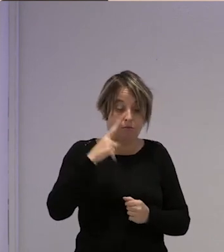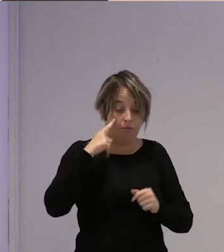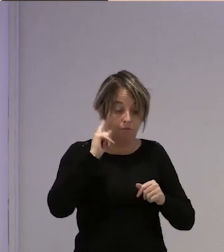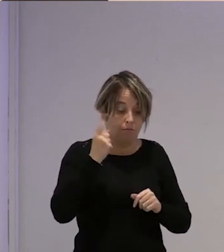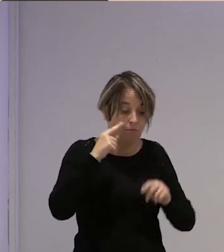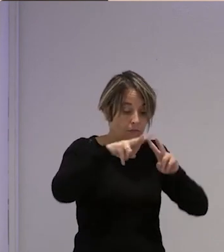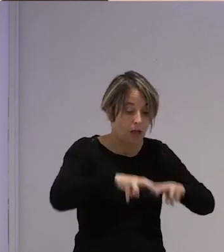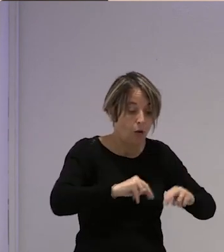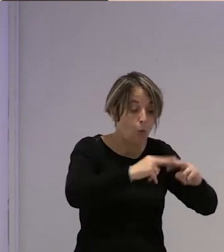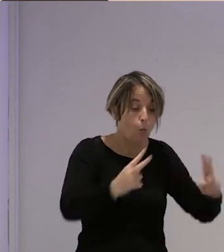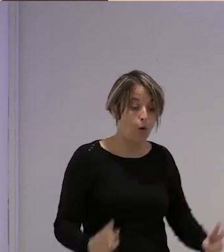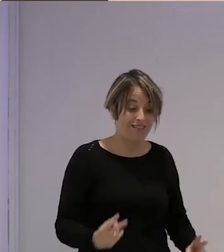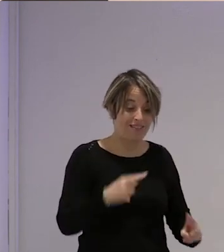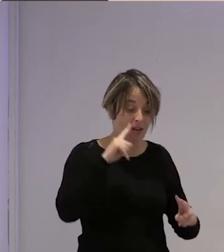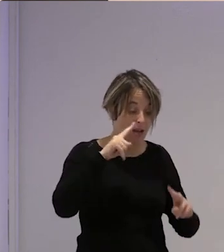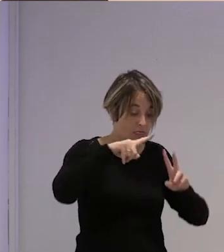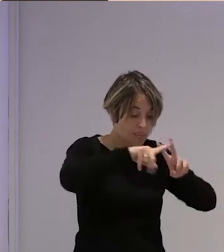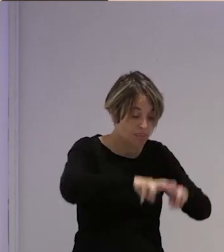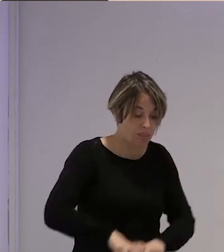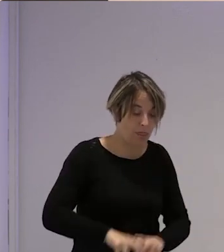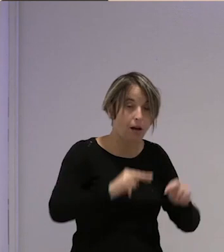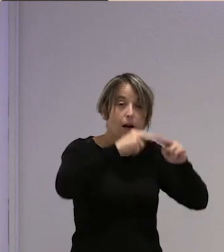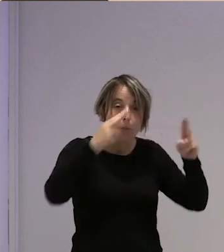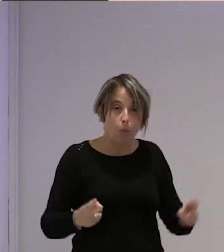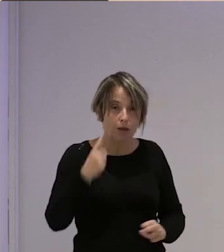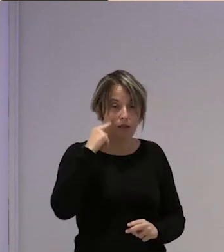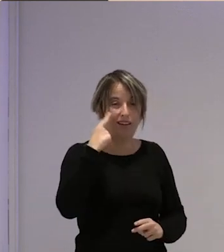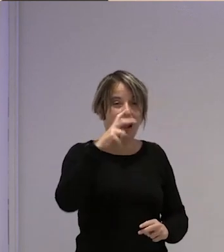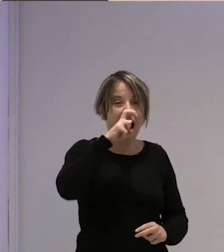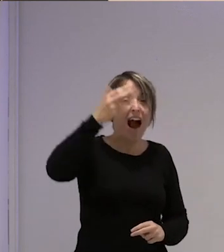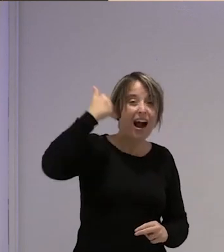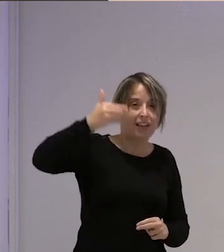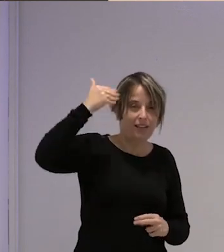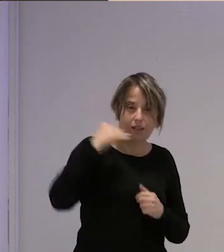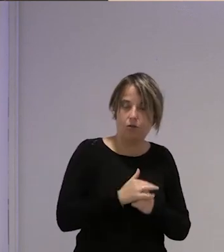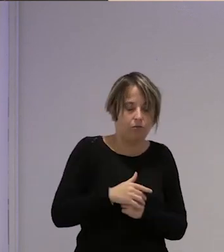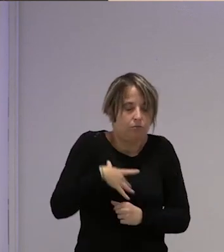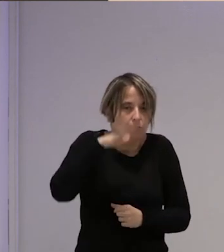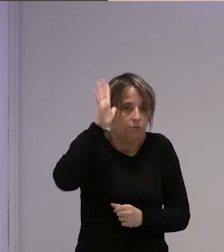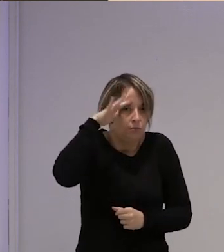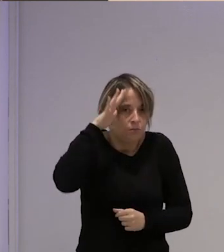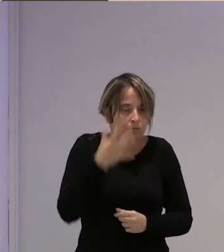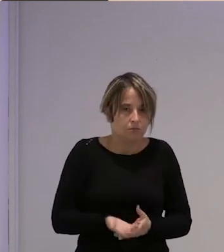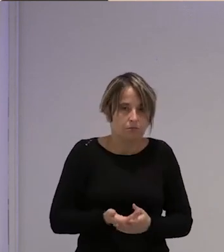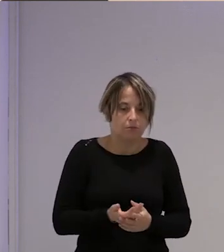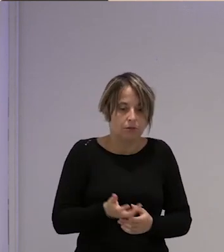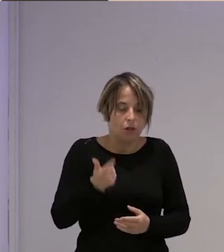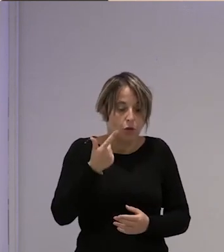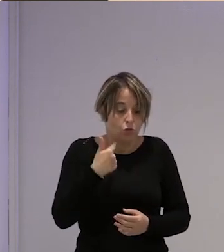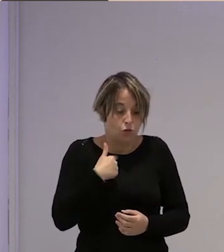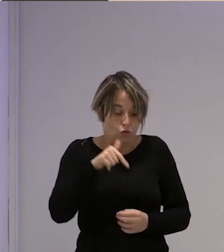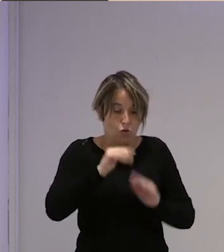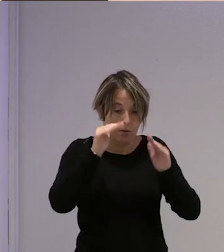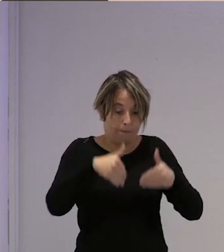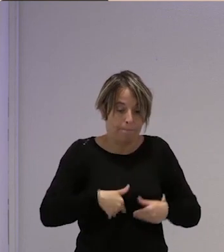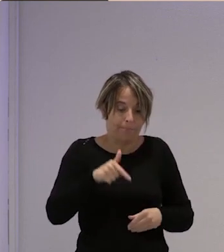antiguo pente que enlazaba una carretera de un pueblo con otra es una auténtica barbaridad yo iba llegando hoy